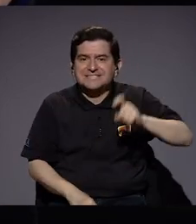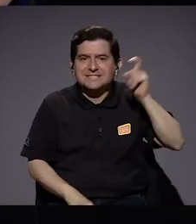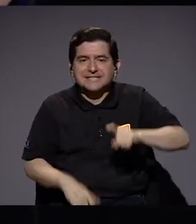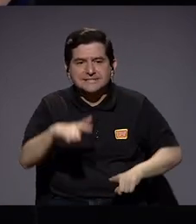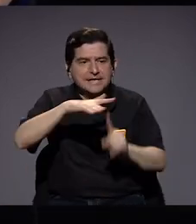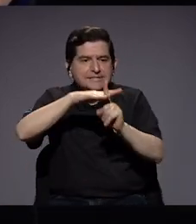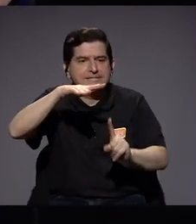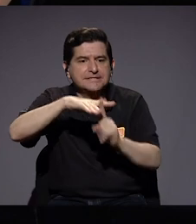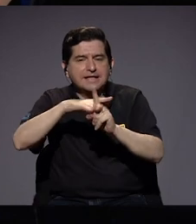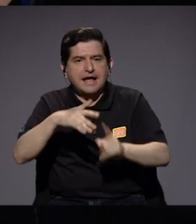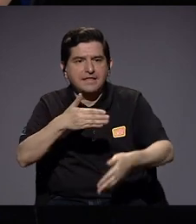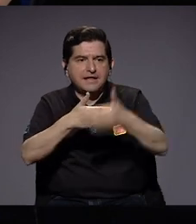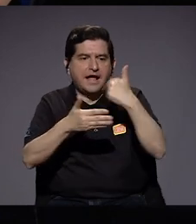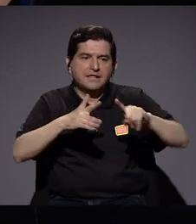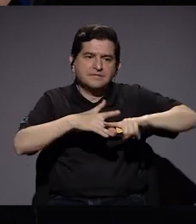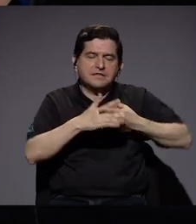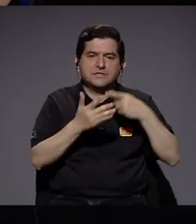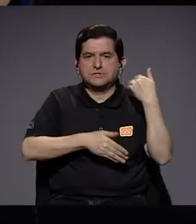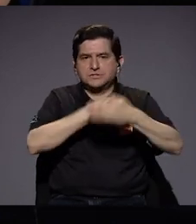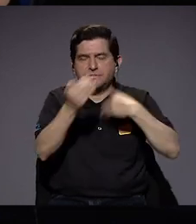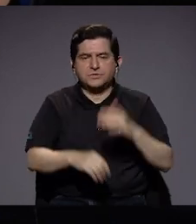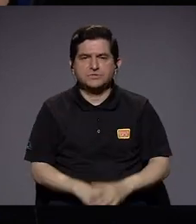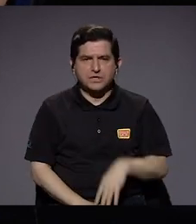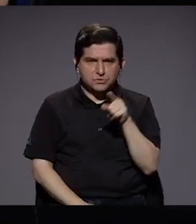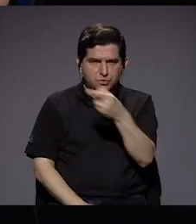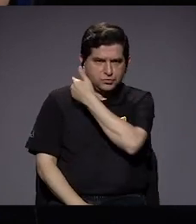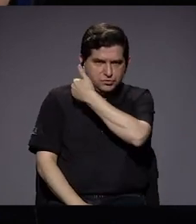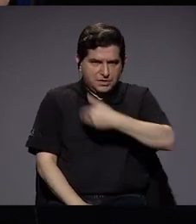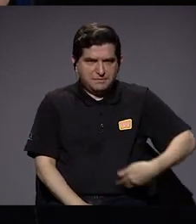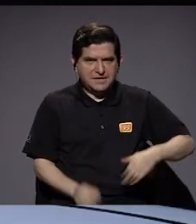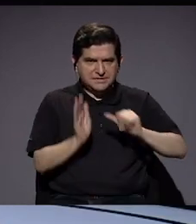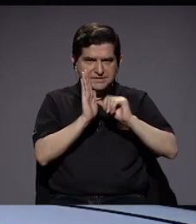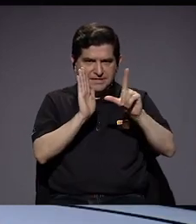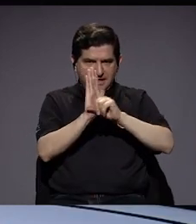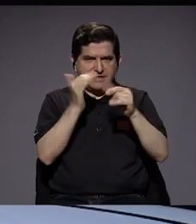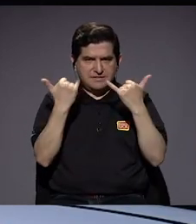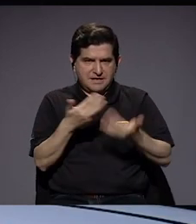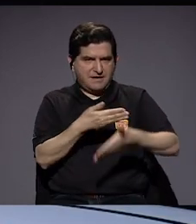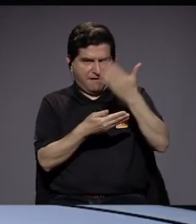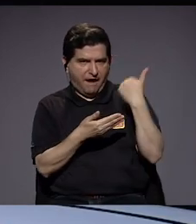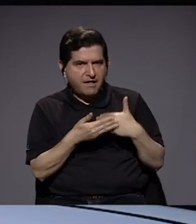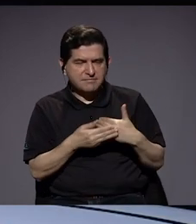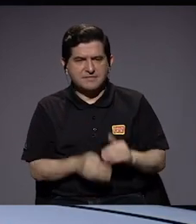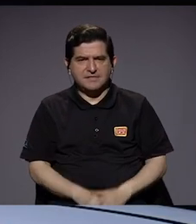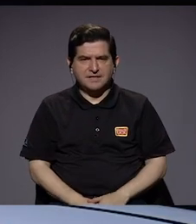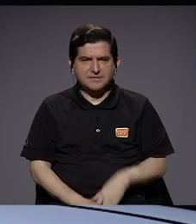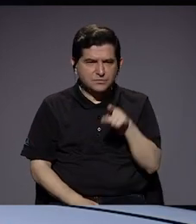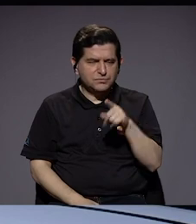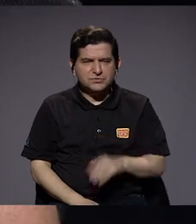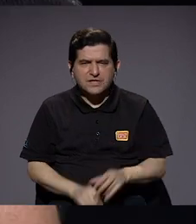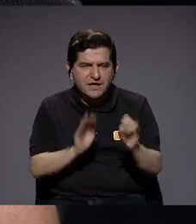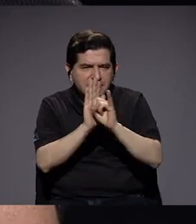que al inicio de este proceso. Doña Carolina, usted ocupó la presidencia de la Asamblea Legislativa. ¿Identificó malas prácticas?